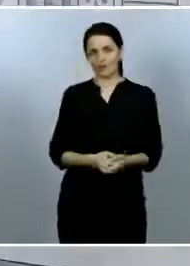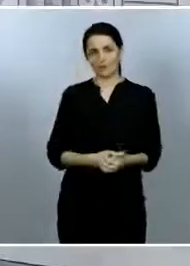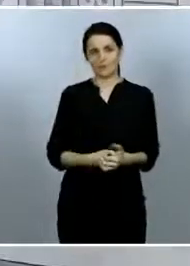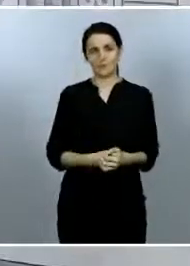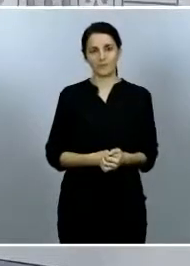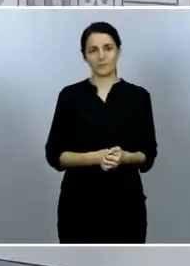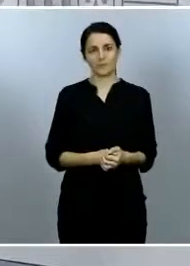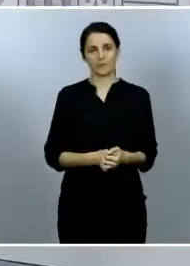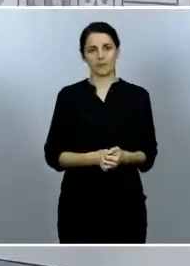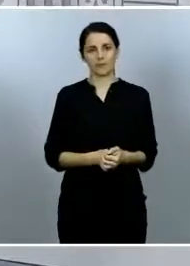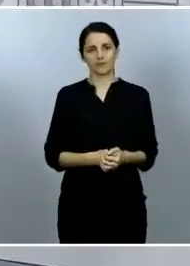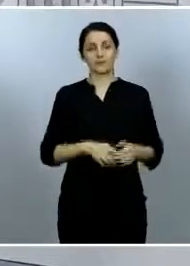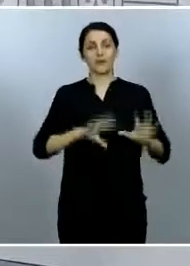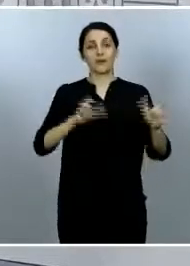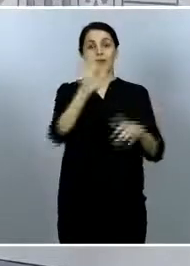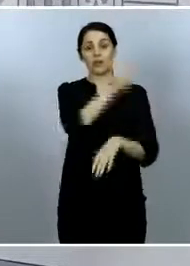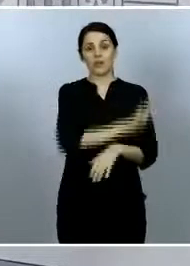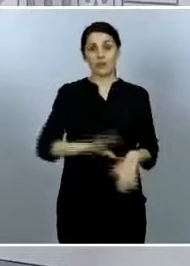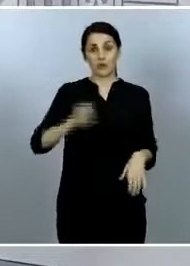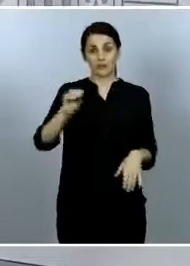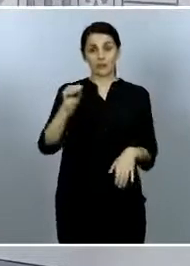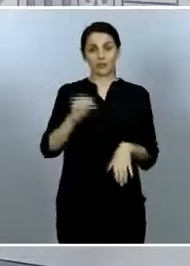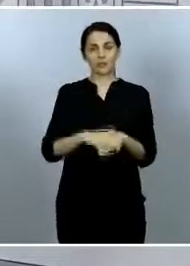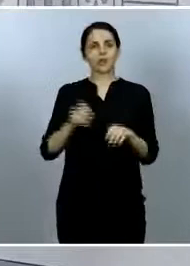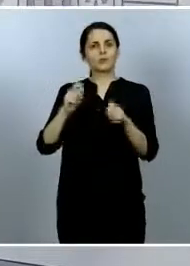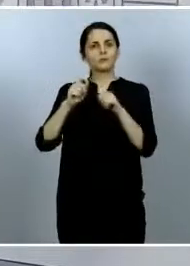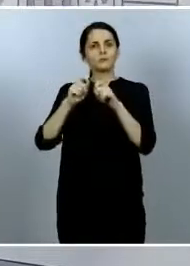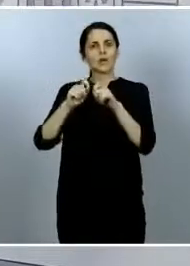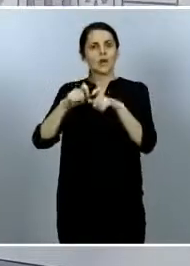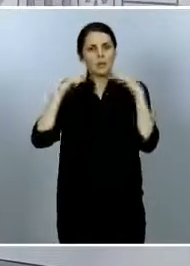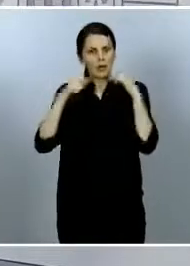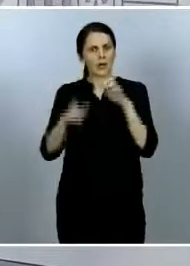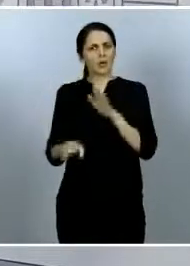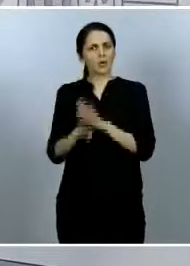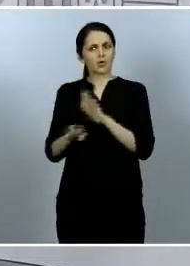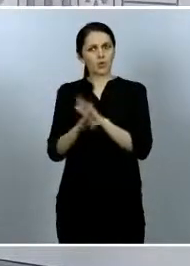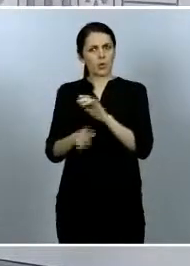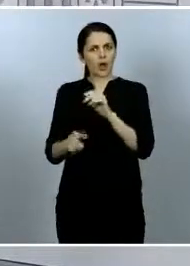Radio Nacional le pregunta, ¿la mascarilla seguirá siendo obligatoria cuando lleguemos a la nueva normalidad?